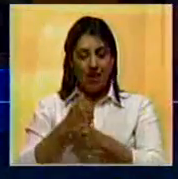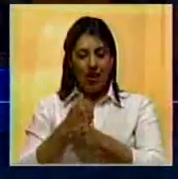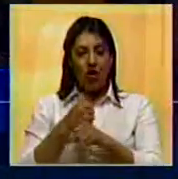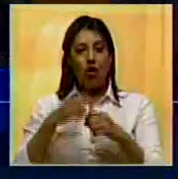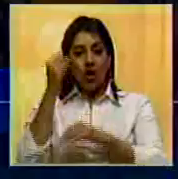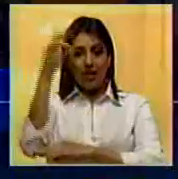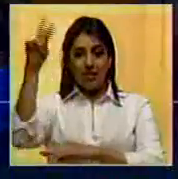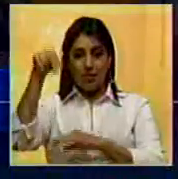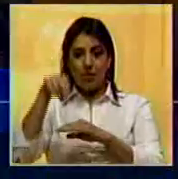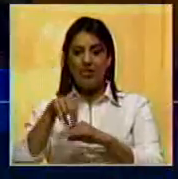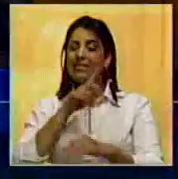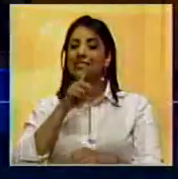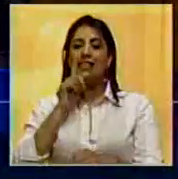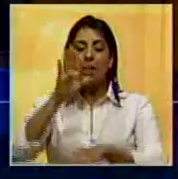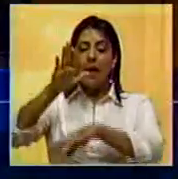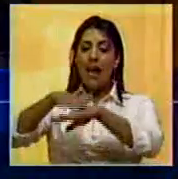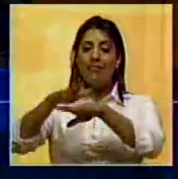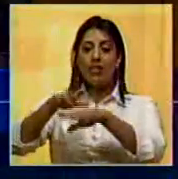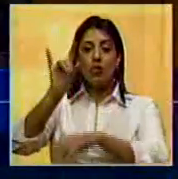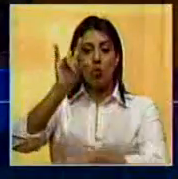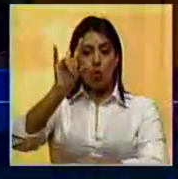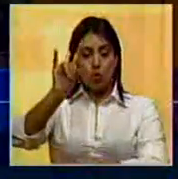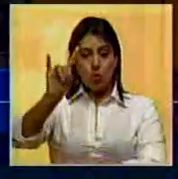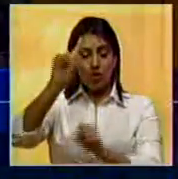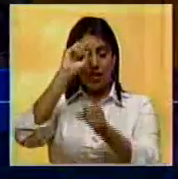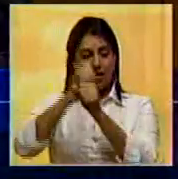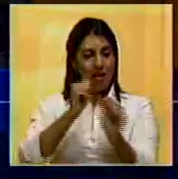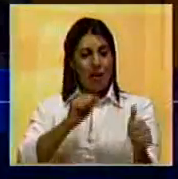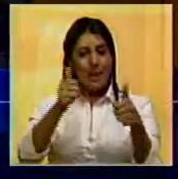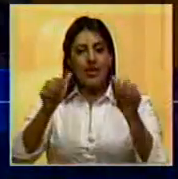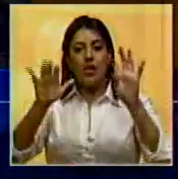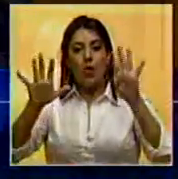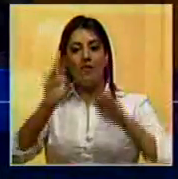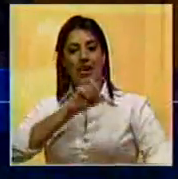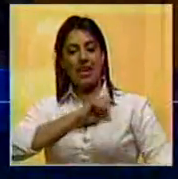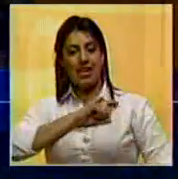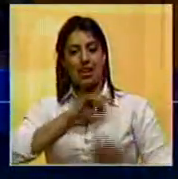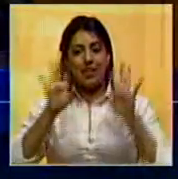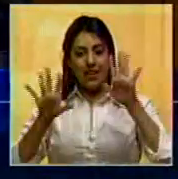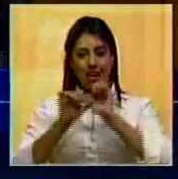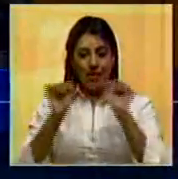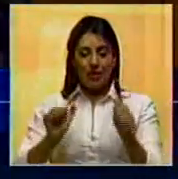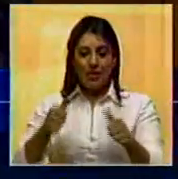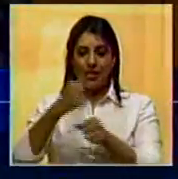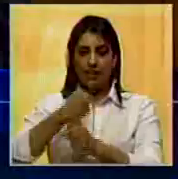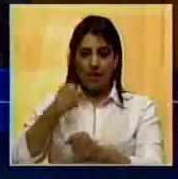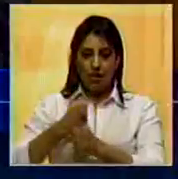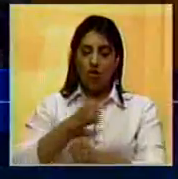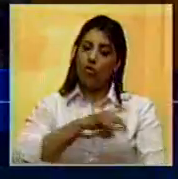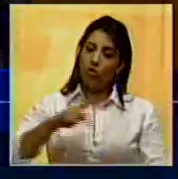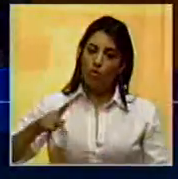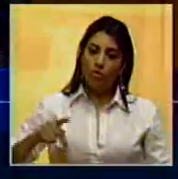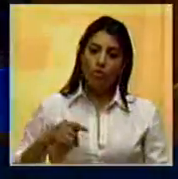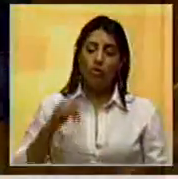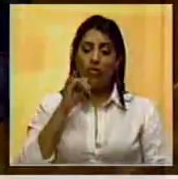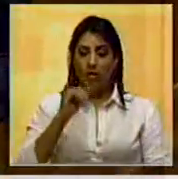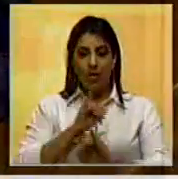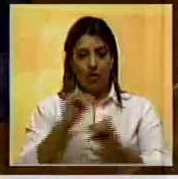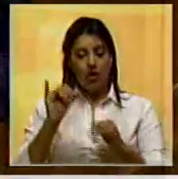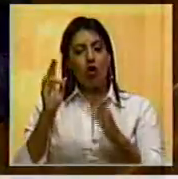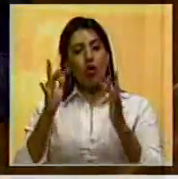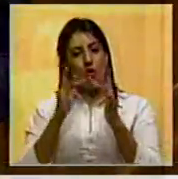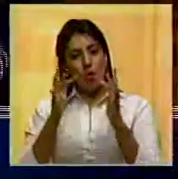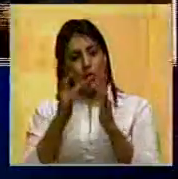esta asamblea nacional fue convocada para el lunes 9 de enero a partir de las 10 de la mañana nosotros con esta información